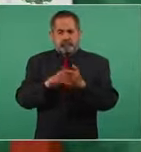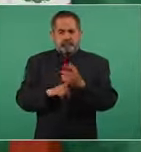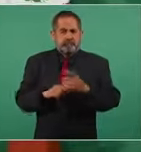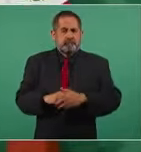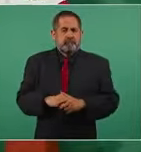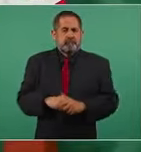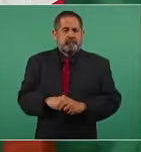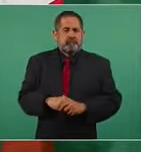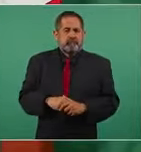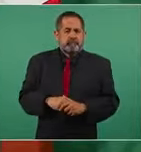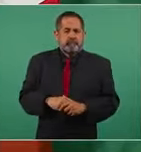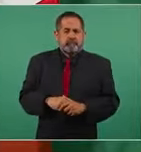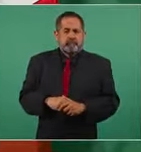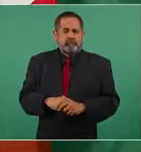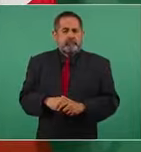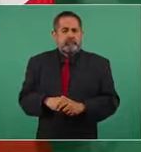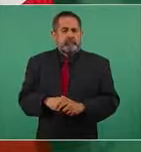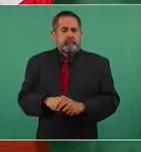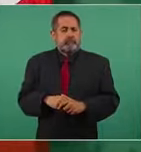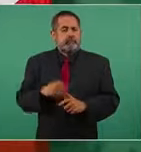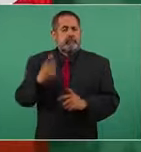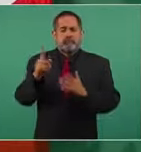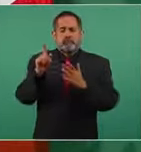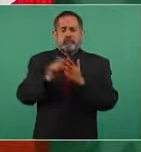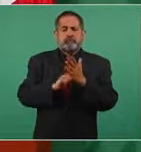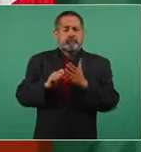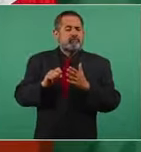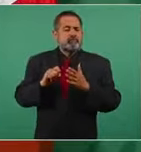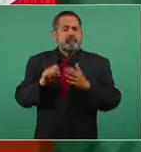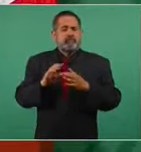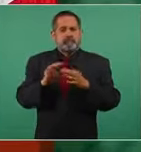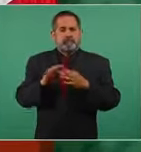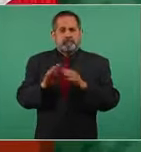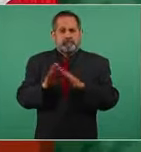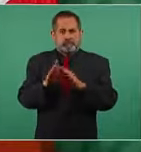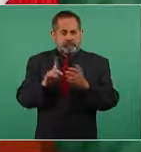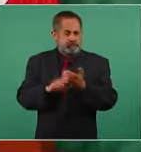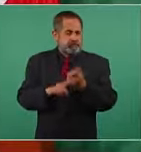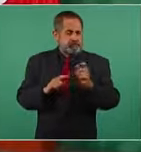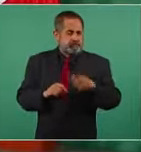un mes después del